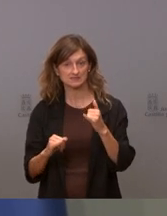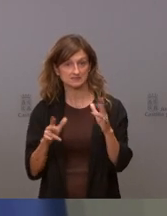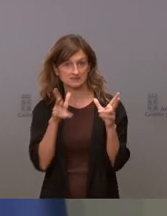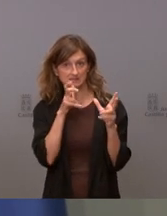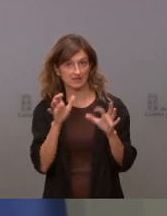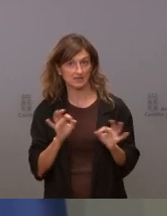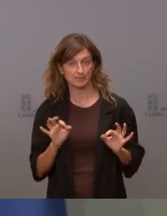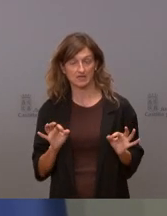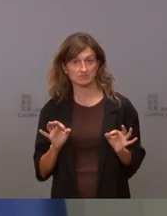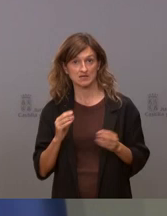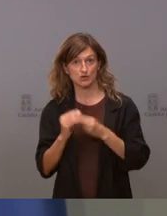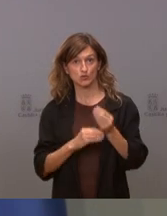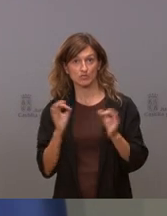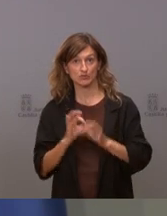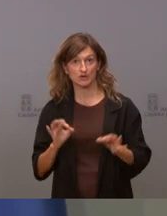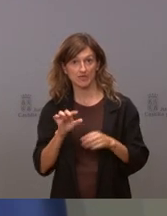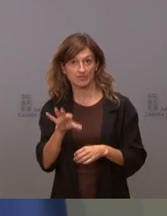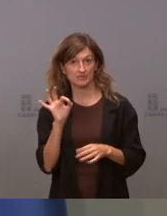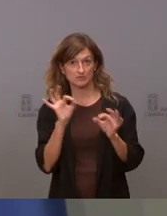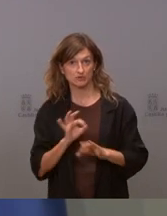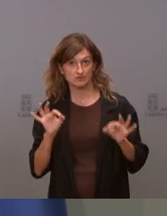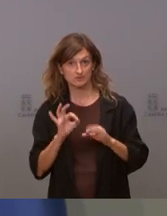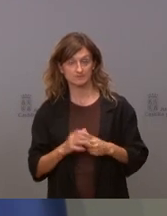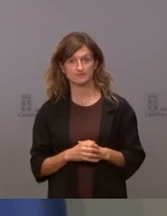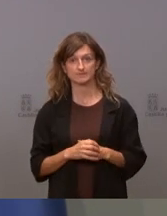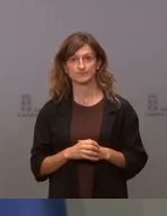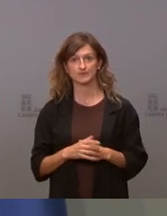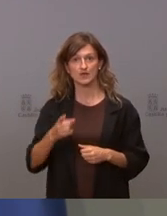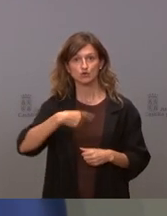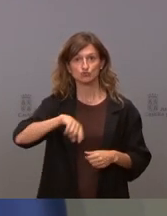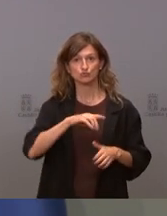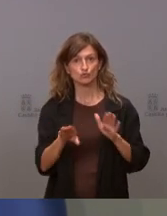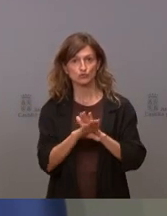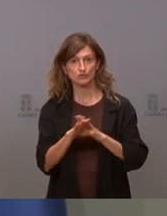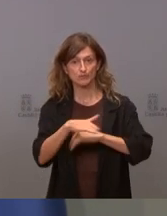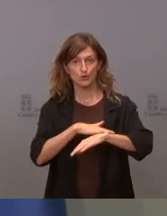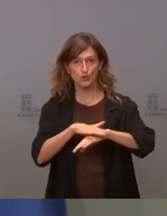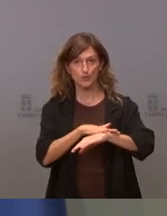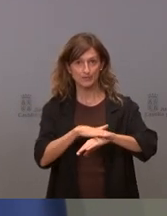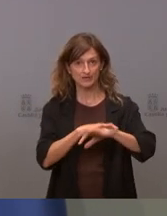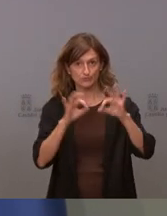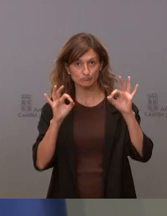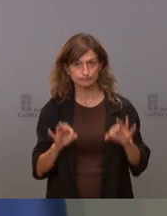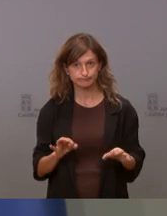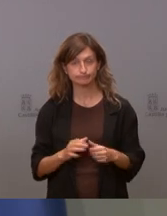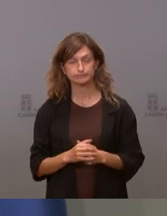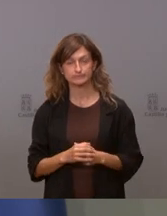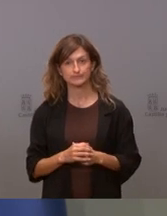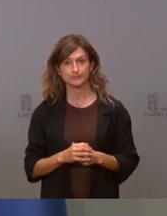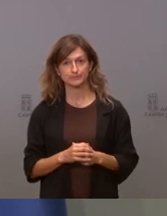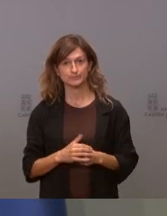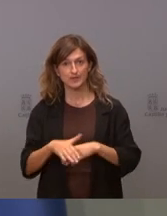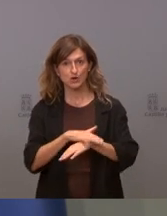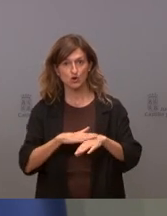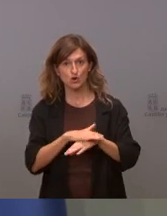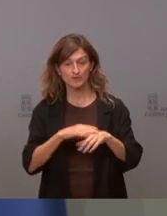y a la cual había que tomar decisiones muy difíciles y nosotros seguimos siendo ese gobierno ese gobierno que no vuelve